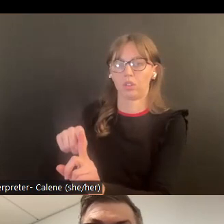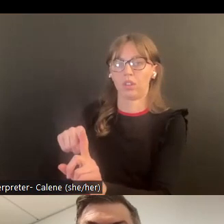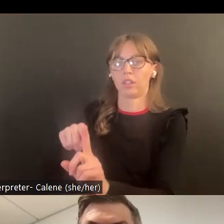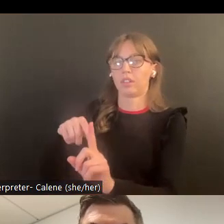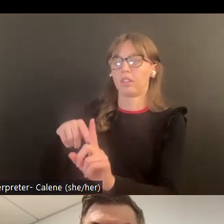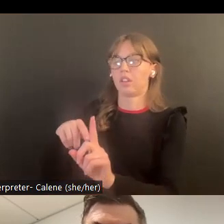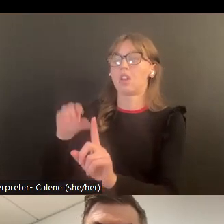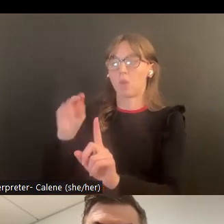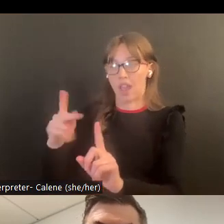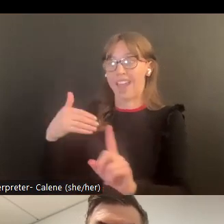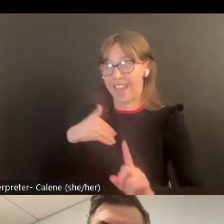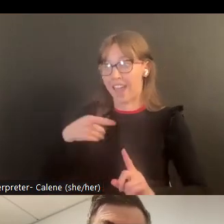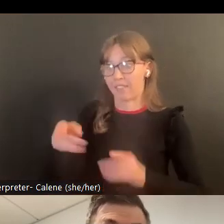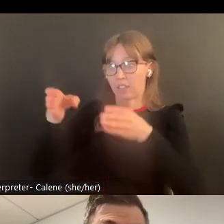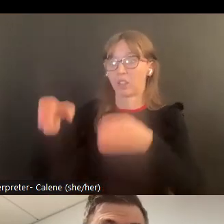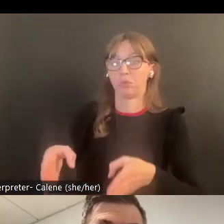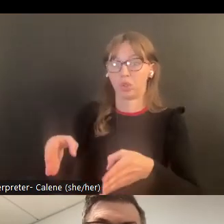más consejo